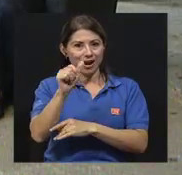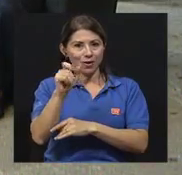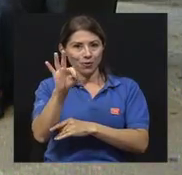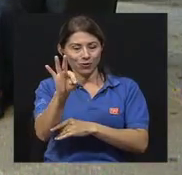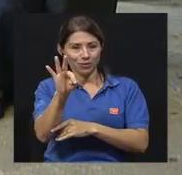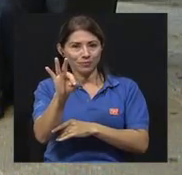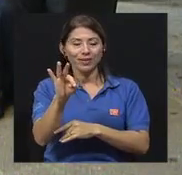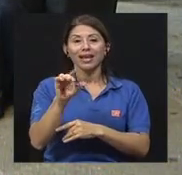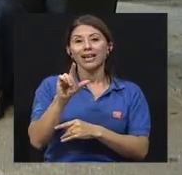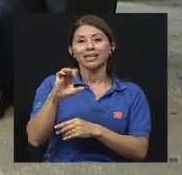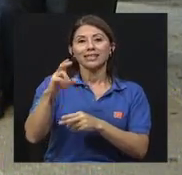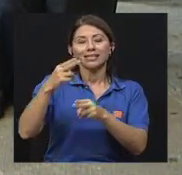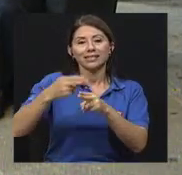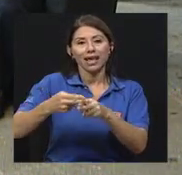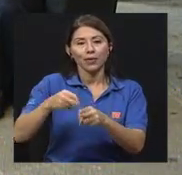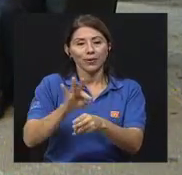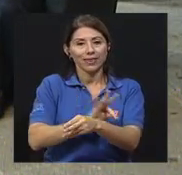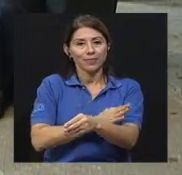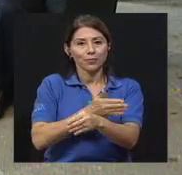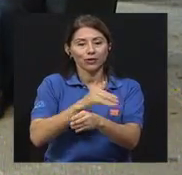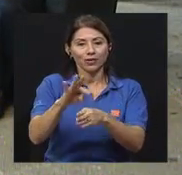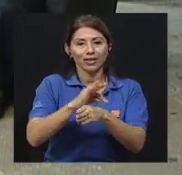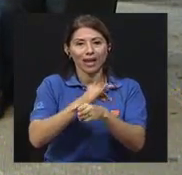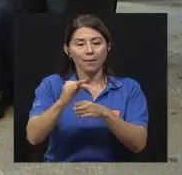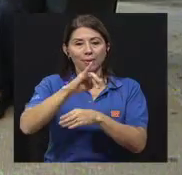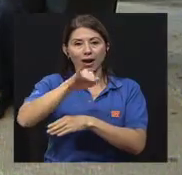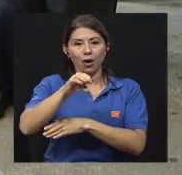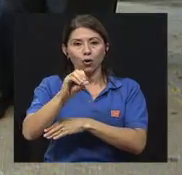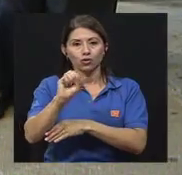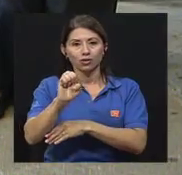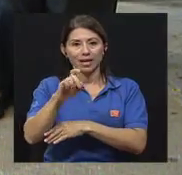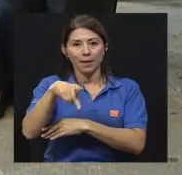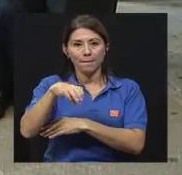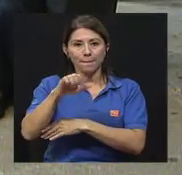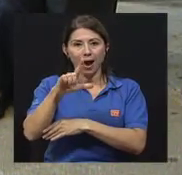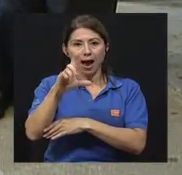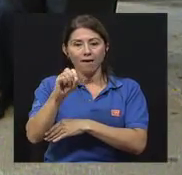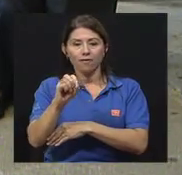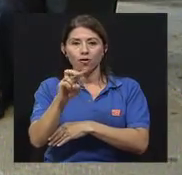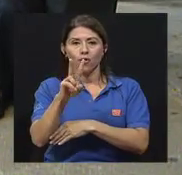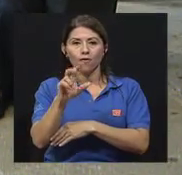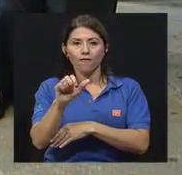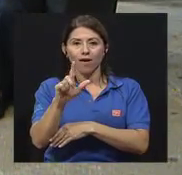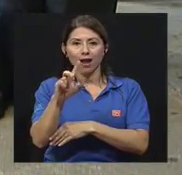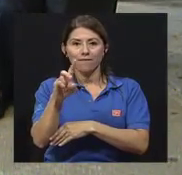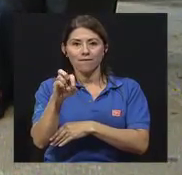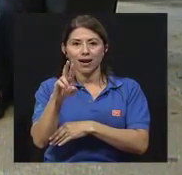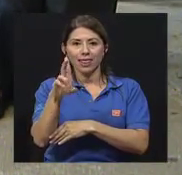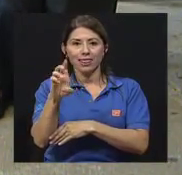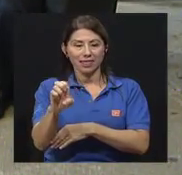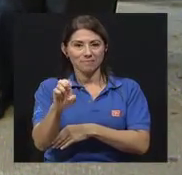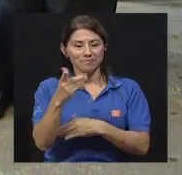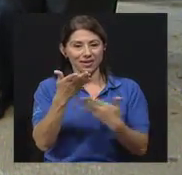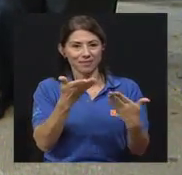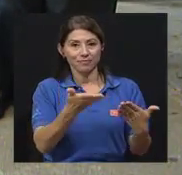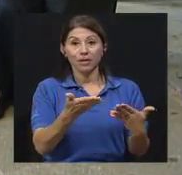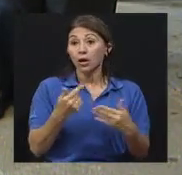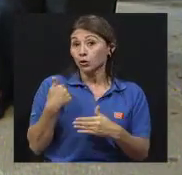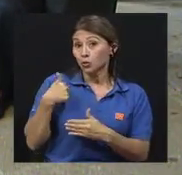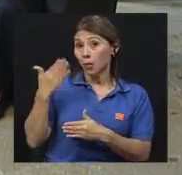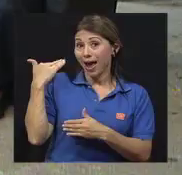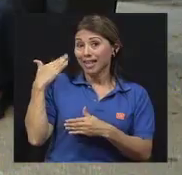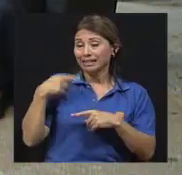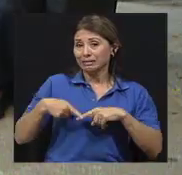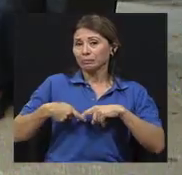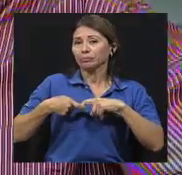licenciado en musicoterapia, José Pablo Valverde Villar, que muy gentilmente nos acompaña. Y Saúl tenía una pregunta. Yo me había quedado en el